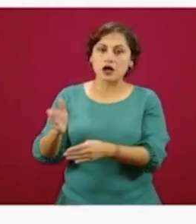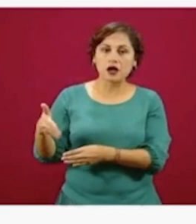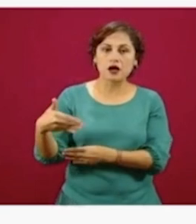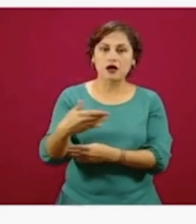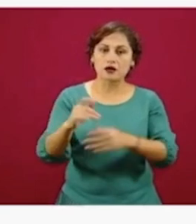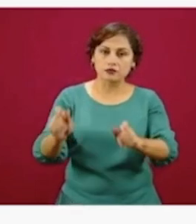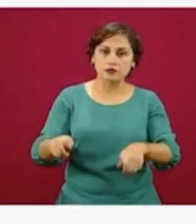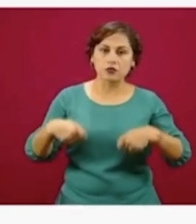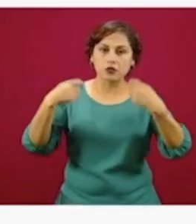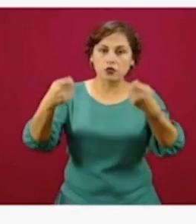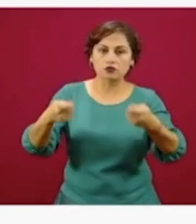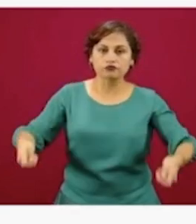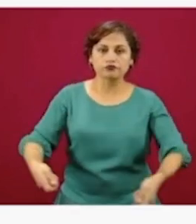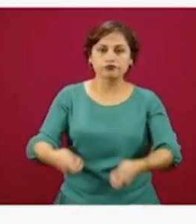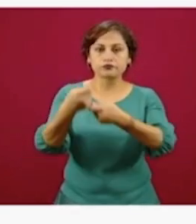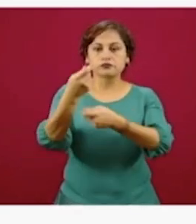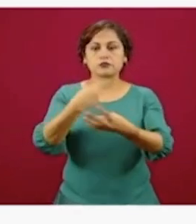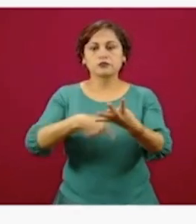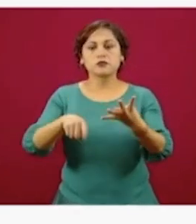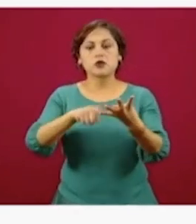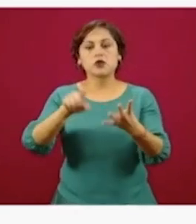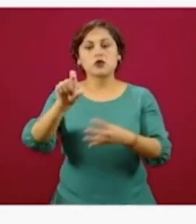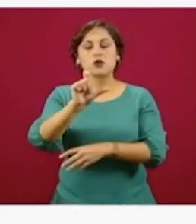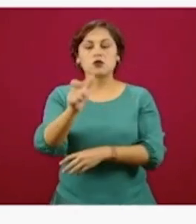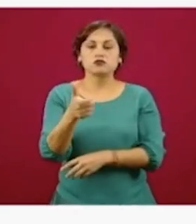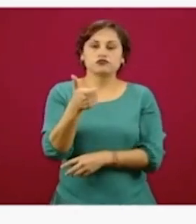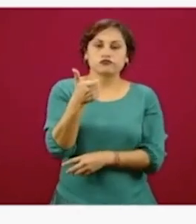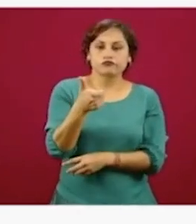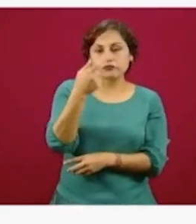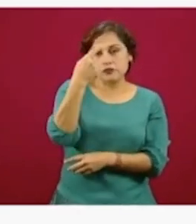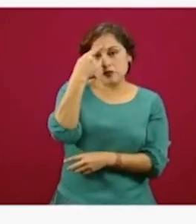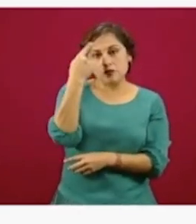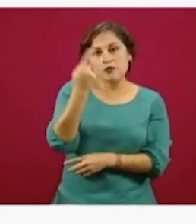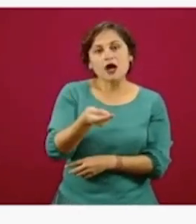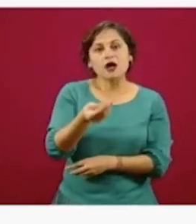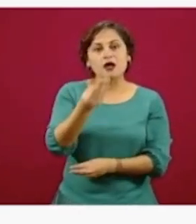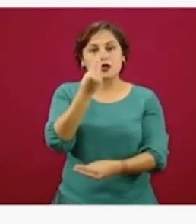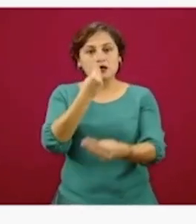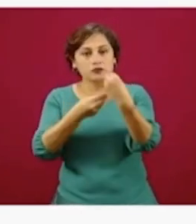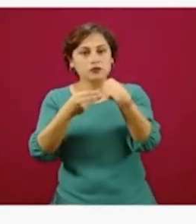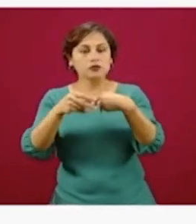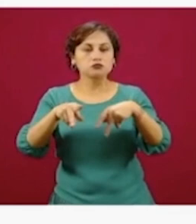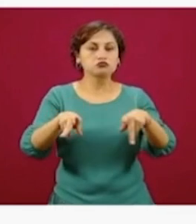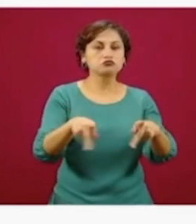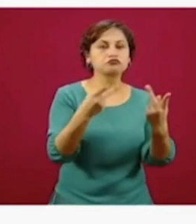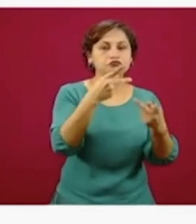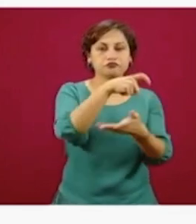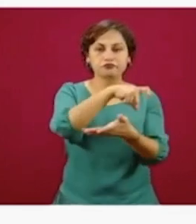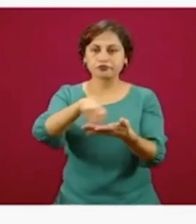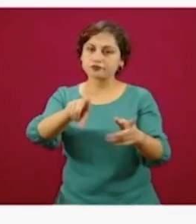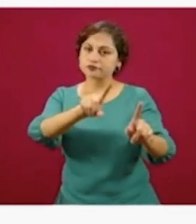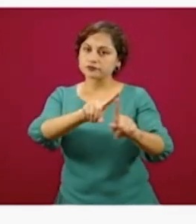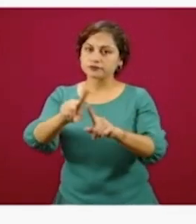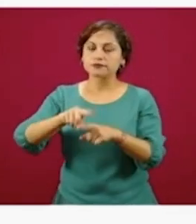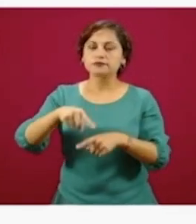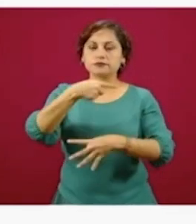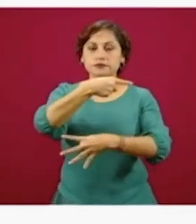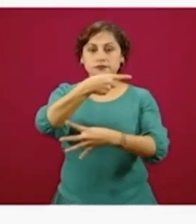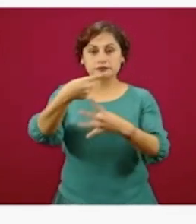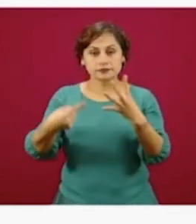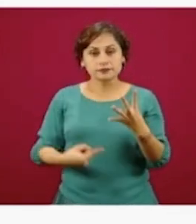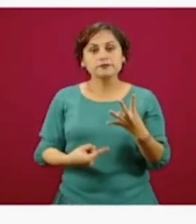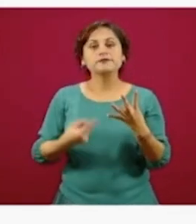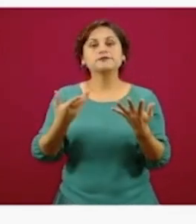es Precios de Garantía y Canasta Básica. Lo importante es reconocer que inclusive antes de que tuviéramos esta